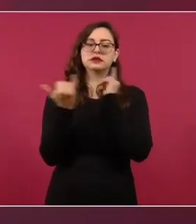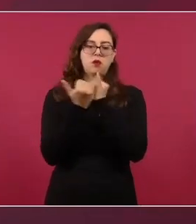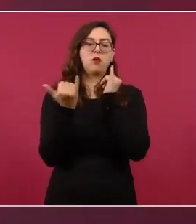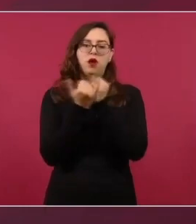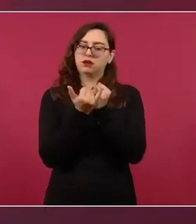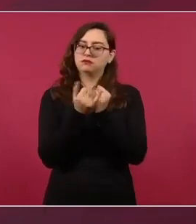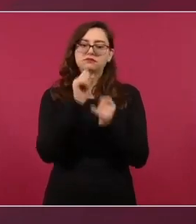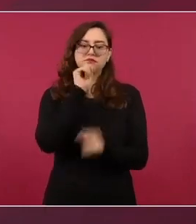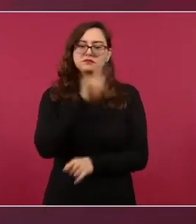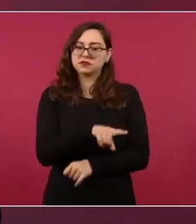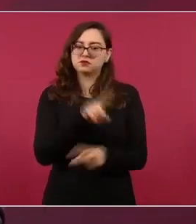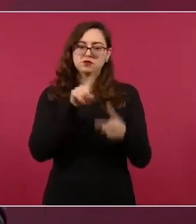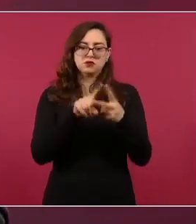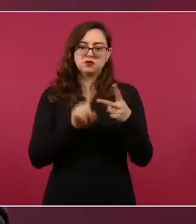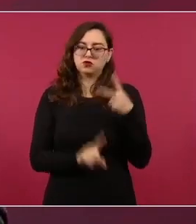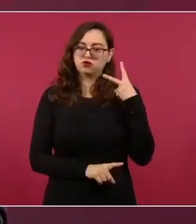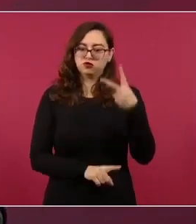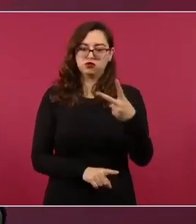en Washington.